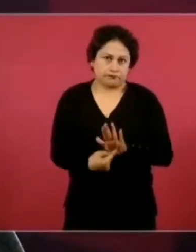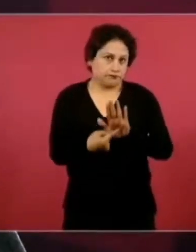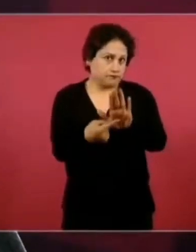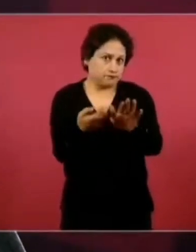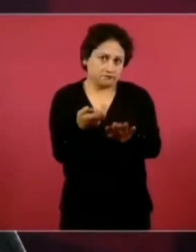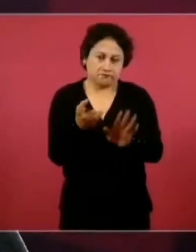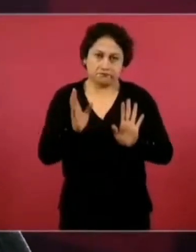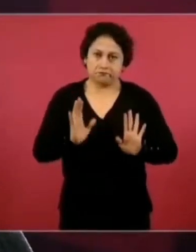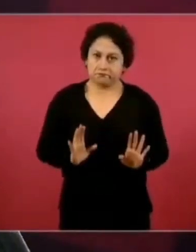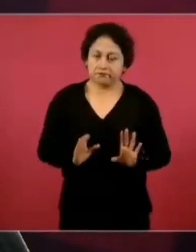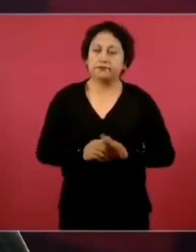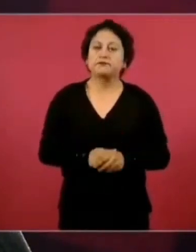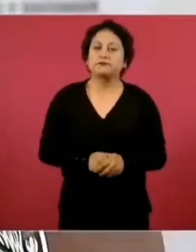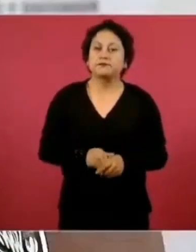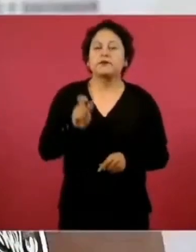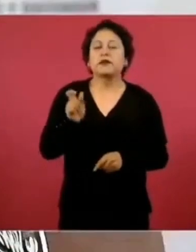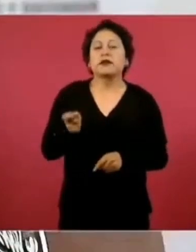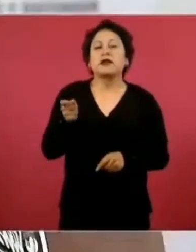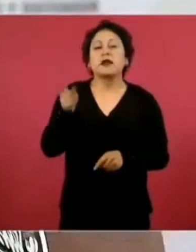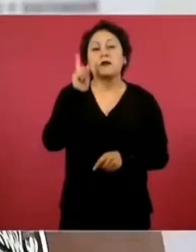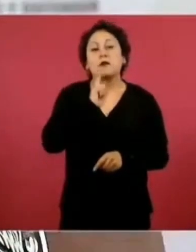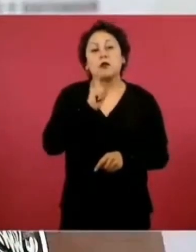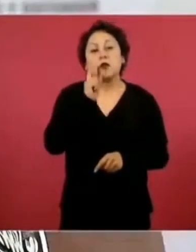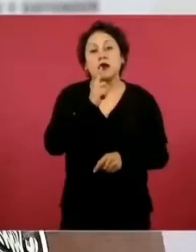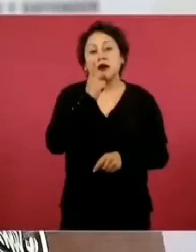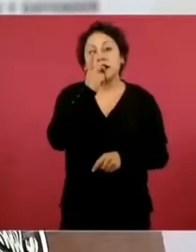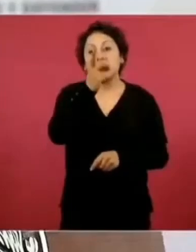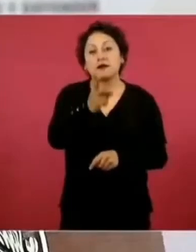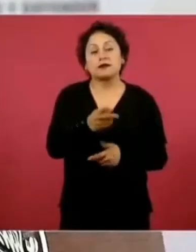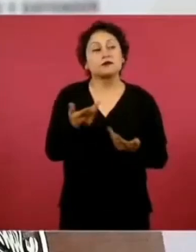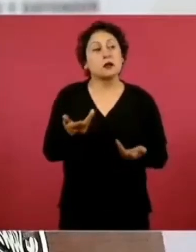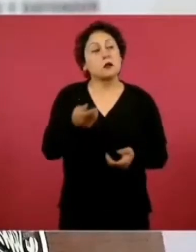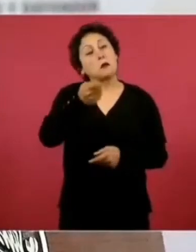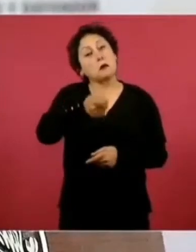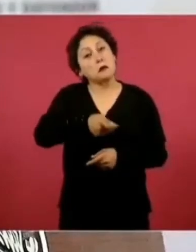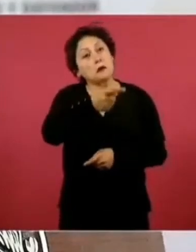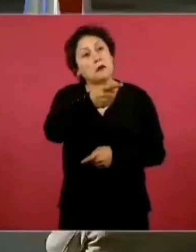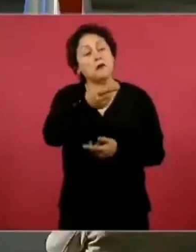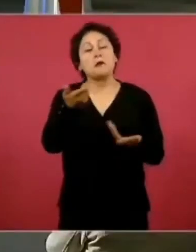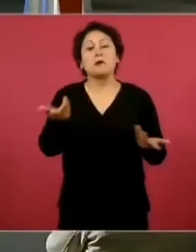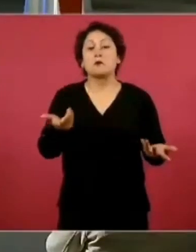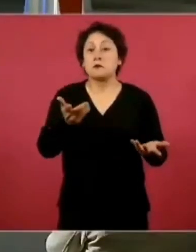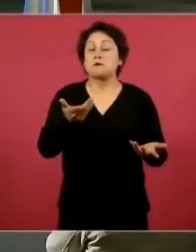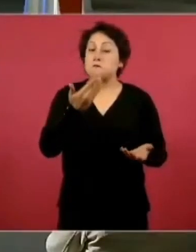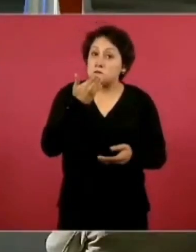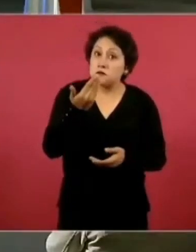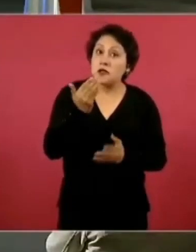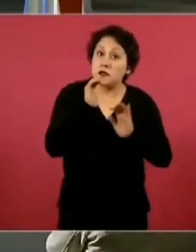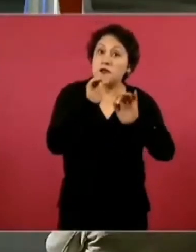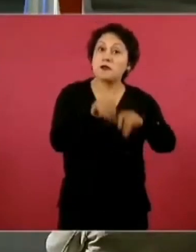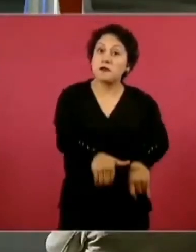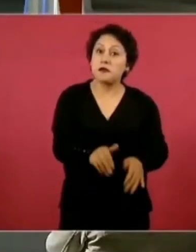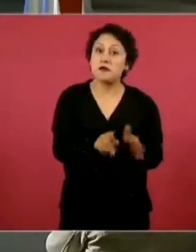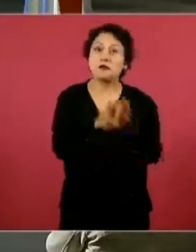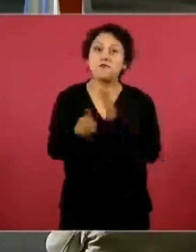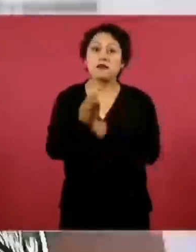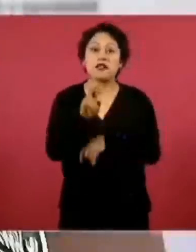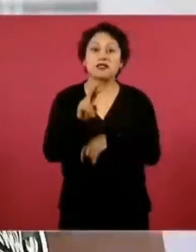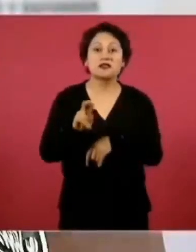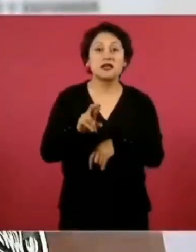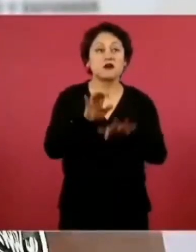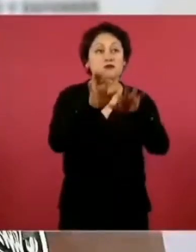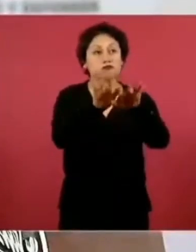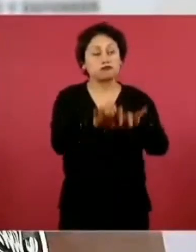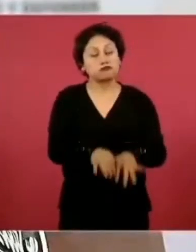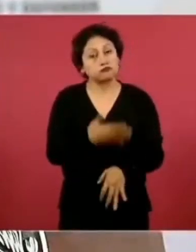Margarita Ríos Fargat, le dieron un gran espacio en el financiero Lourdes, excelente, así le dicen. Y luego